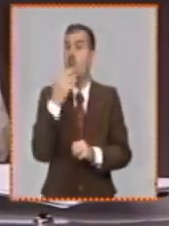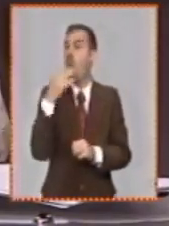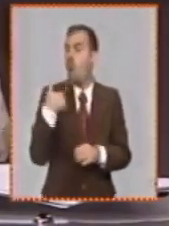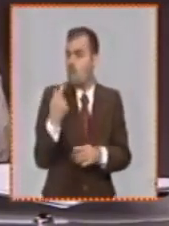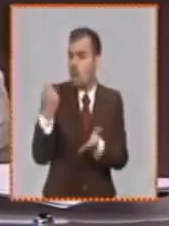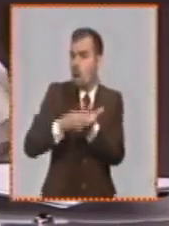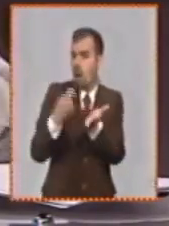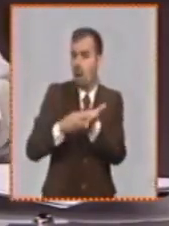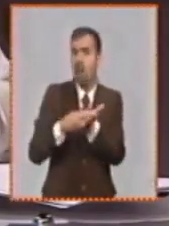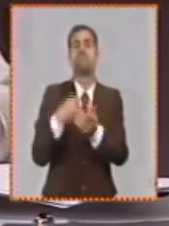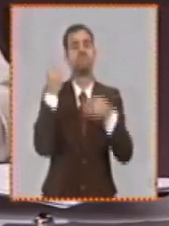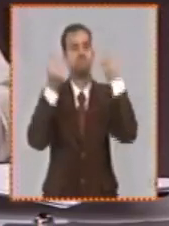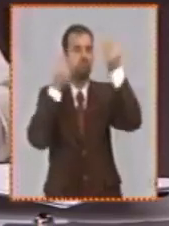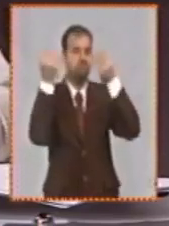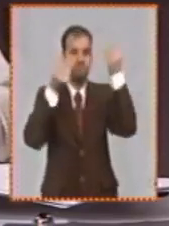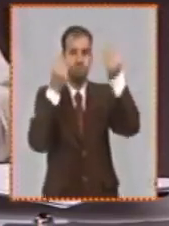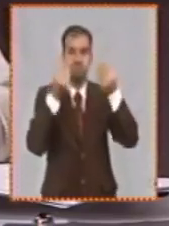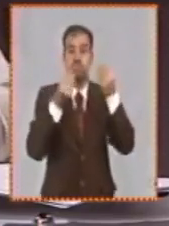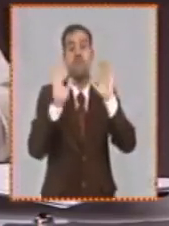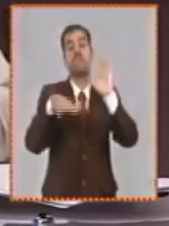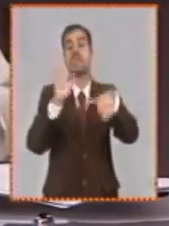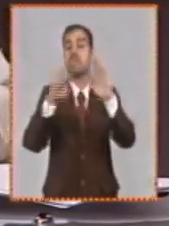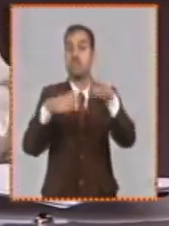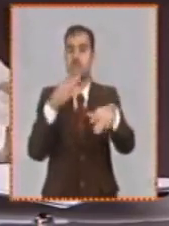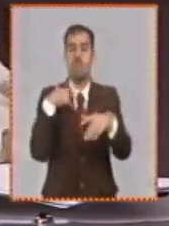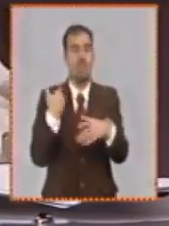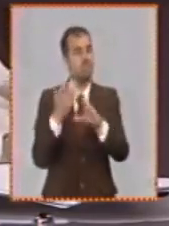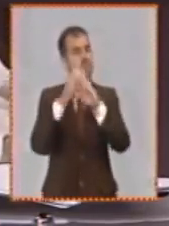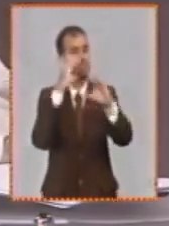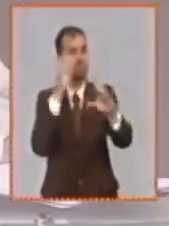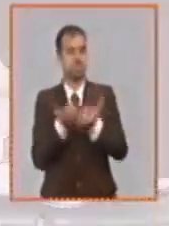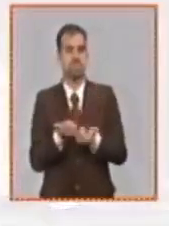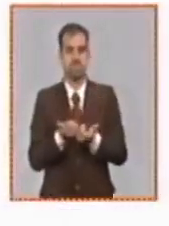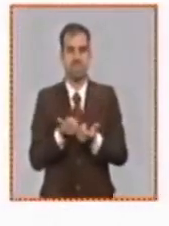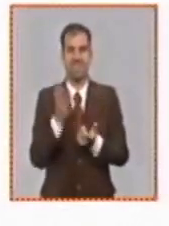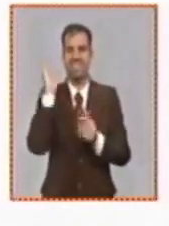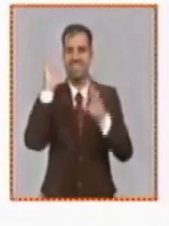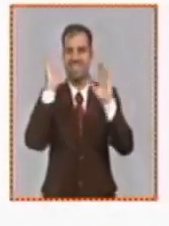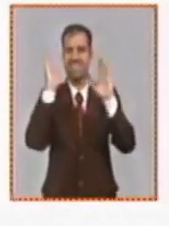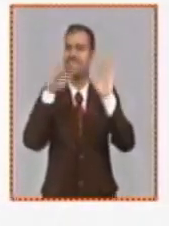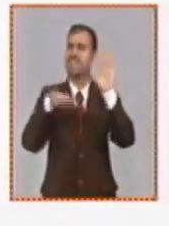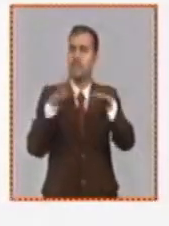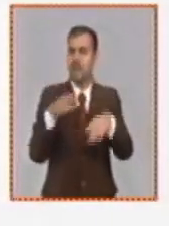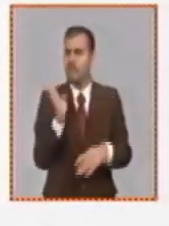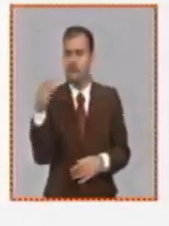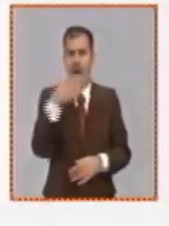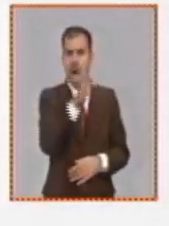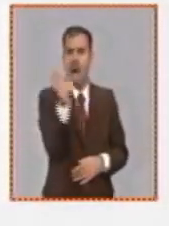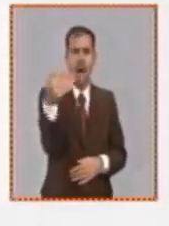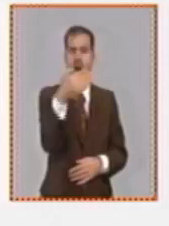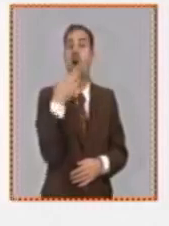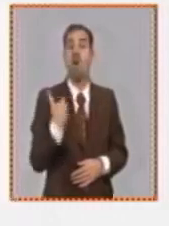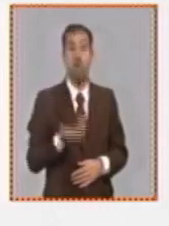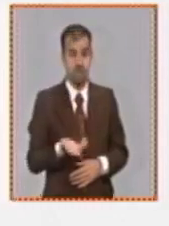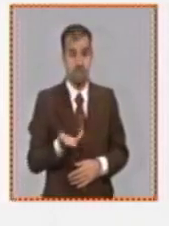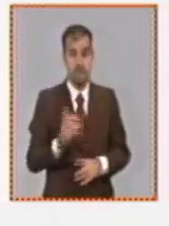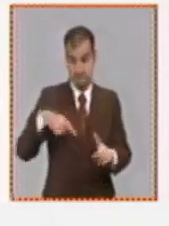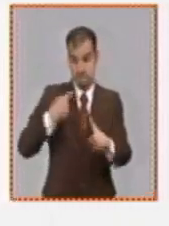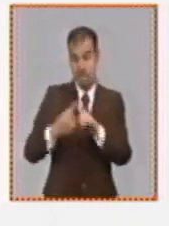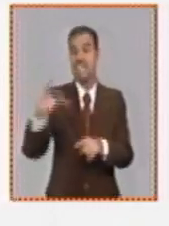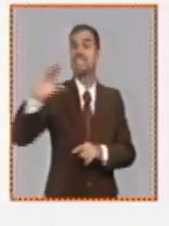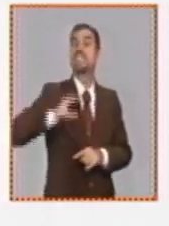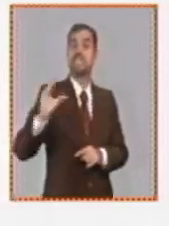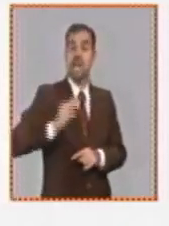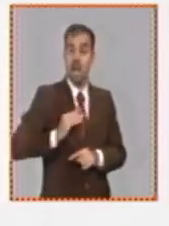conforme a las características del medio de transporte con la ruta que se cubre y también con el nivel de ingreso de esos